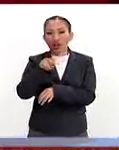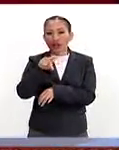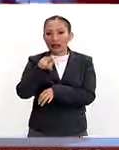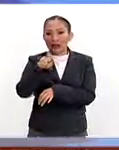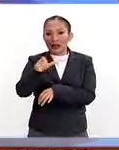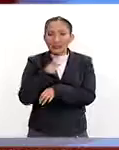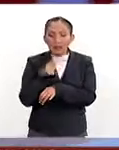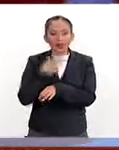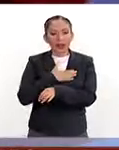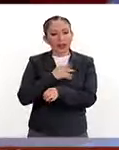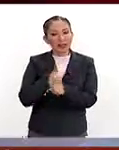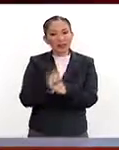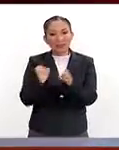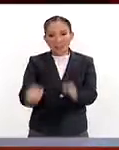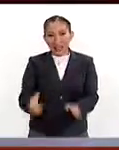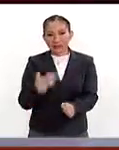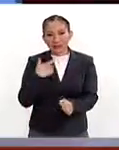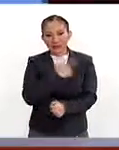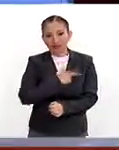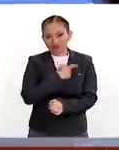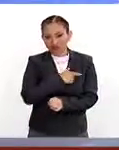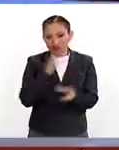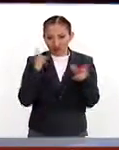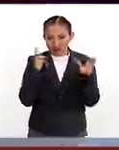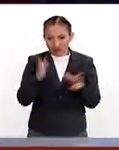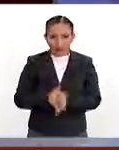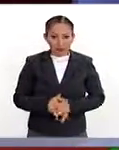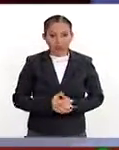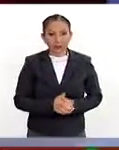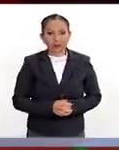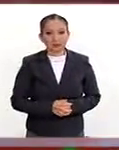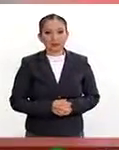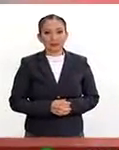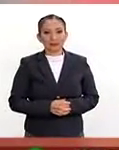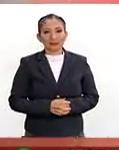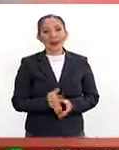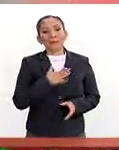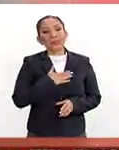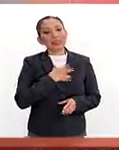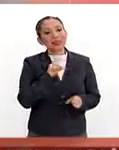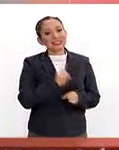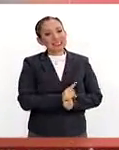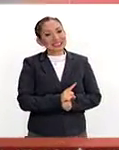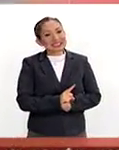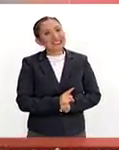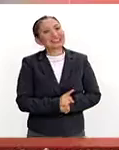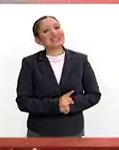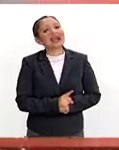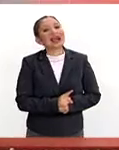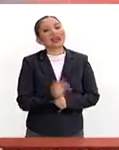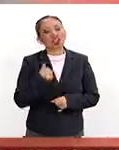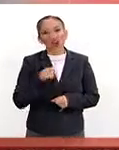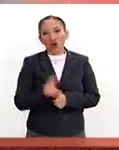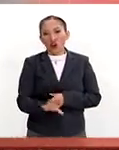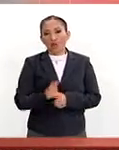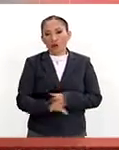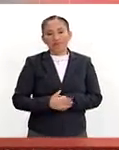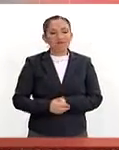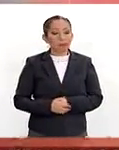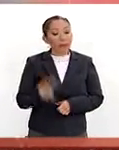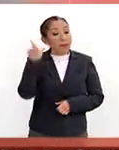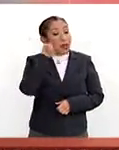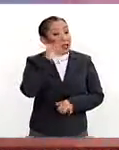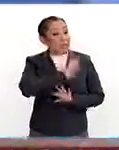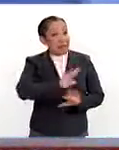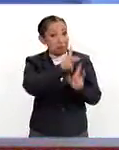Edelmiro, muy buenos días, ¿cómo estás? Es un placer saludarte. Buenos días, aquí desde Bogotá, Colombia. ¿Mañana